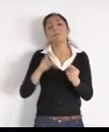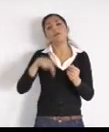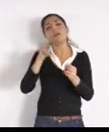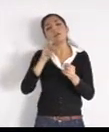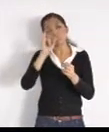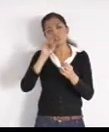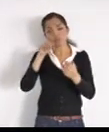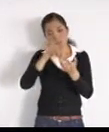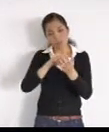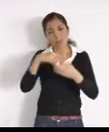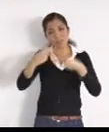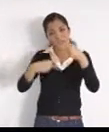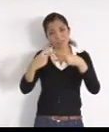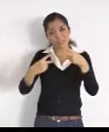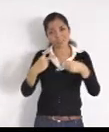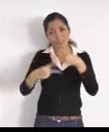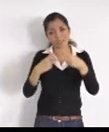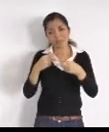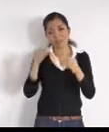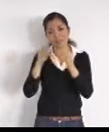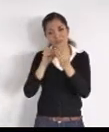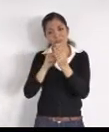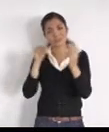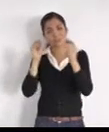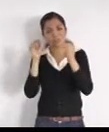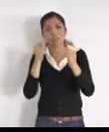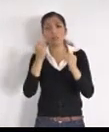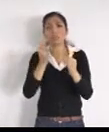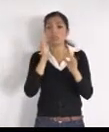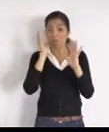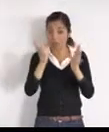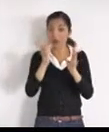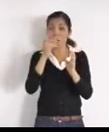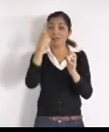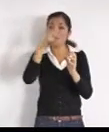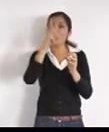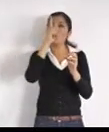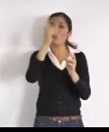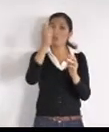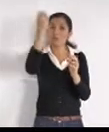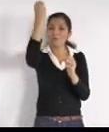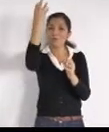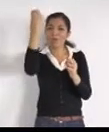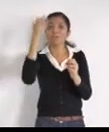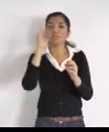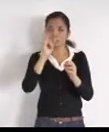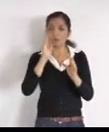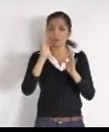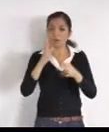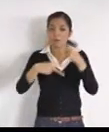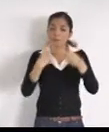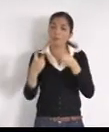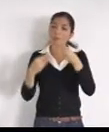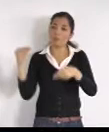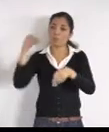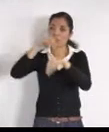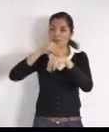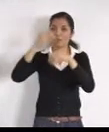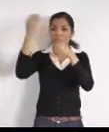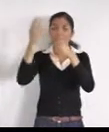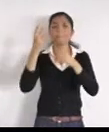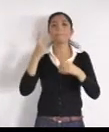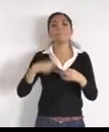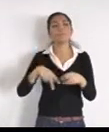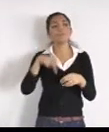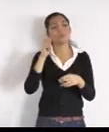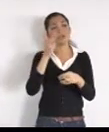ya gestionado, ante la Secretaría de Movilidad, y comprometido, que van a instalarlo, desgraciadamente, es la Secretaría de Movilidad, en su dirección de infraestructura, ya la que tiene que